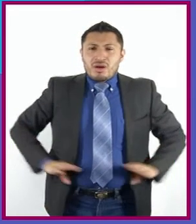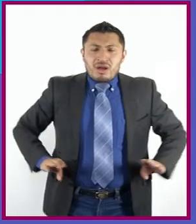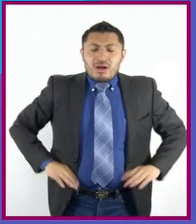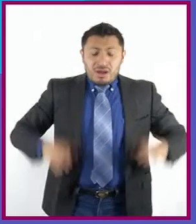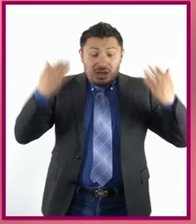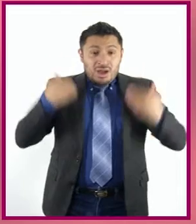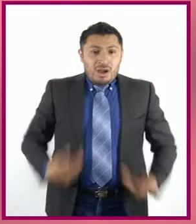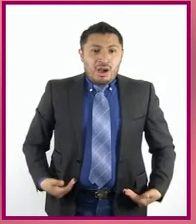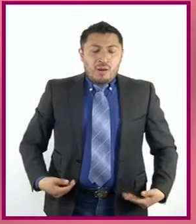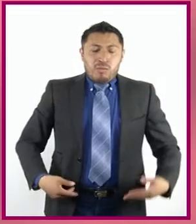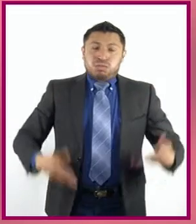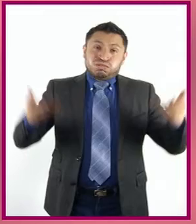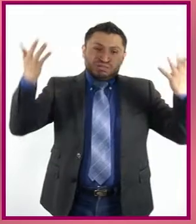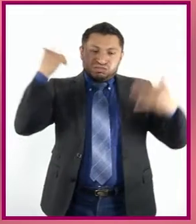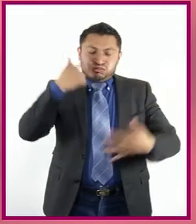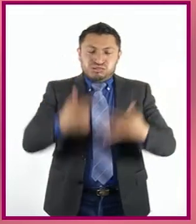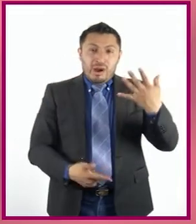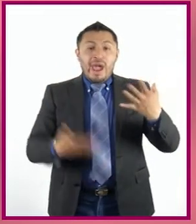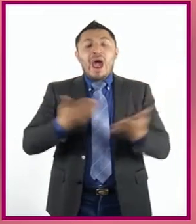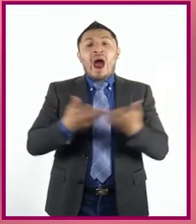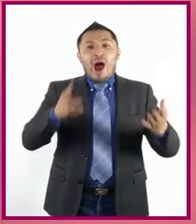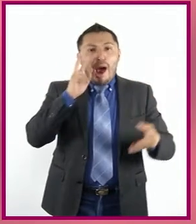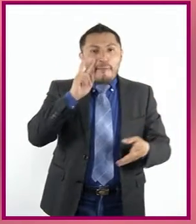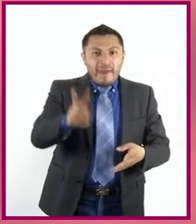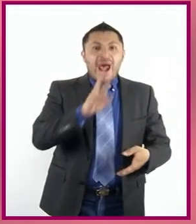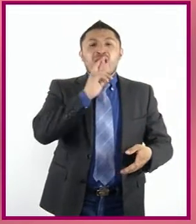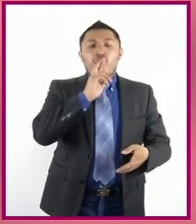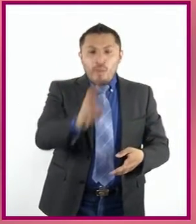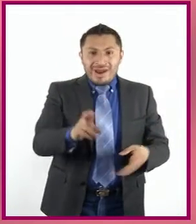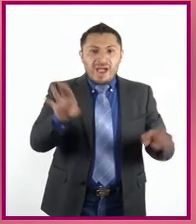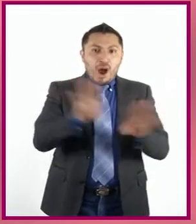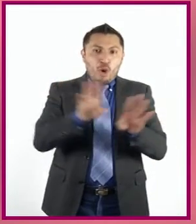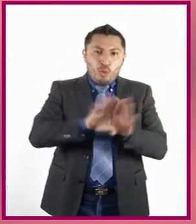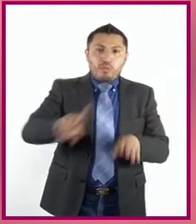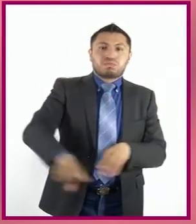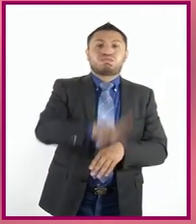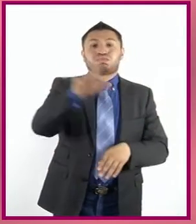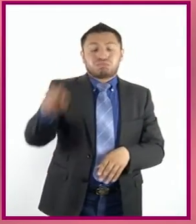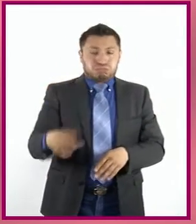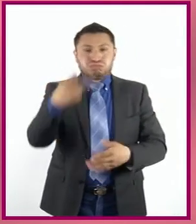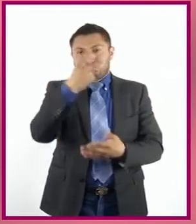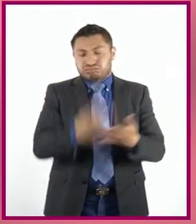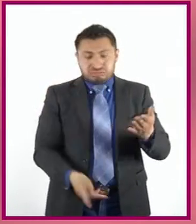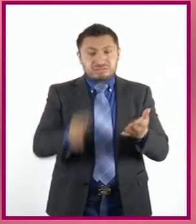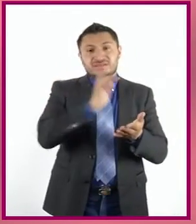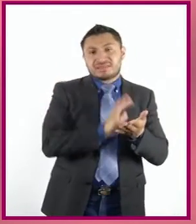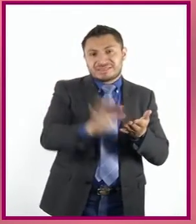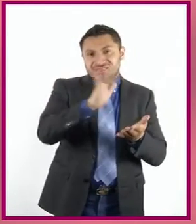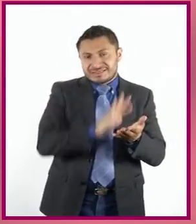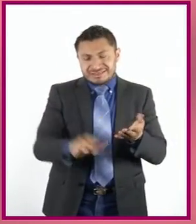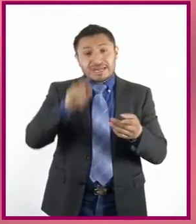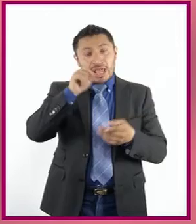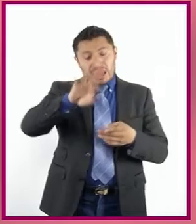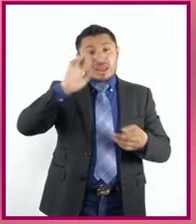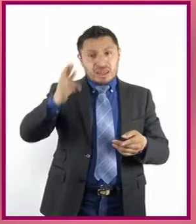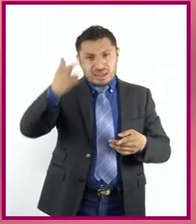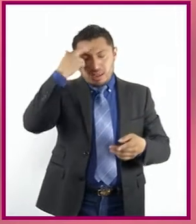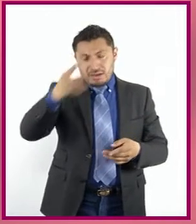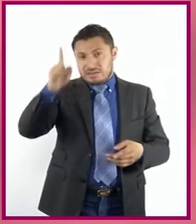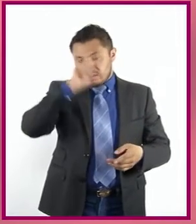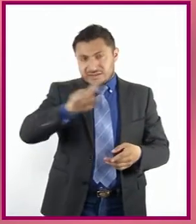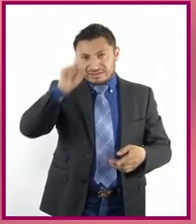Es momento de ver los resultados que se esperan después de haber planeado, leído y de tomar en cuenta las